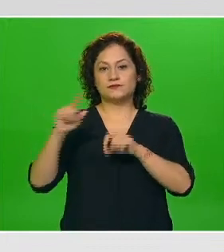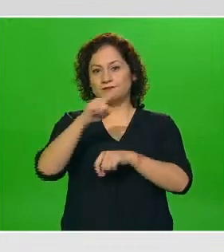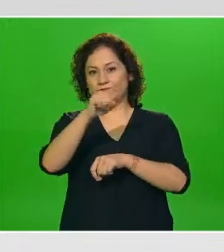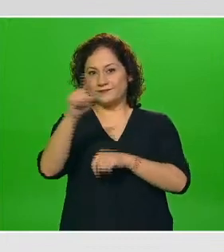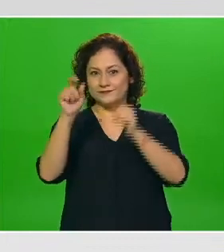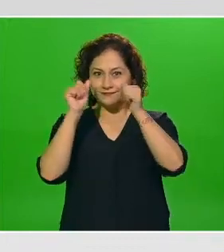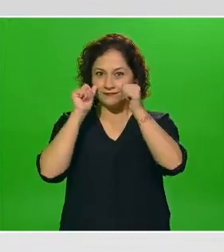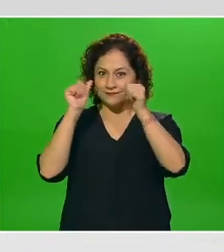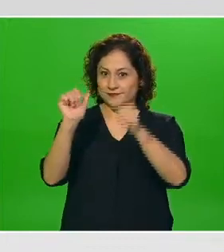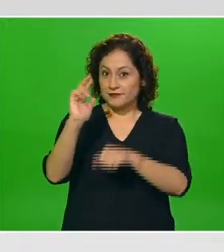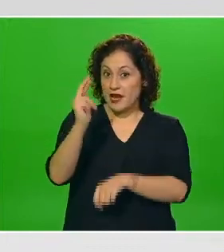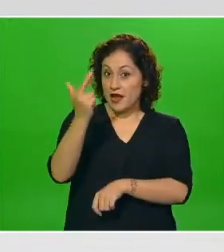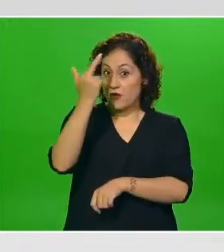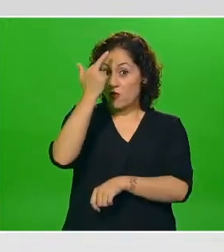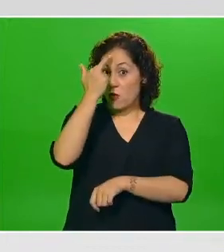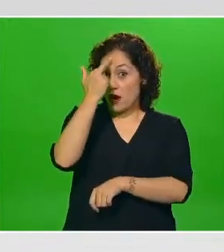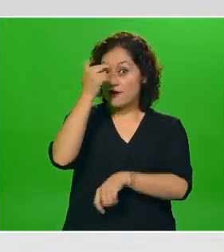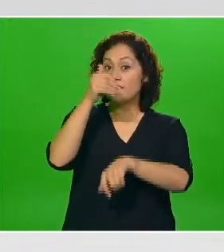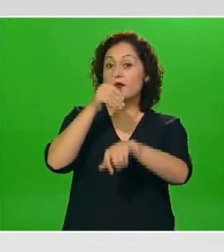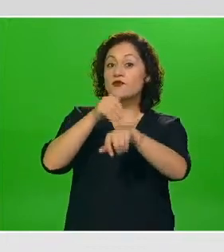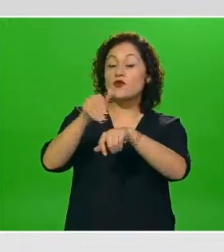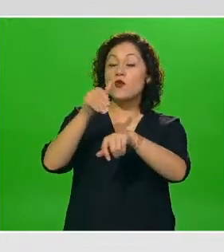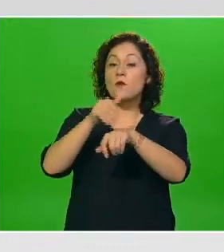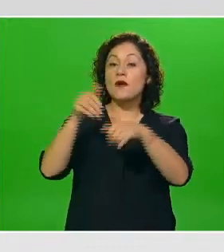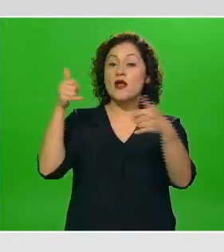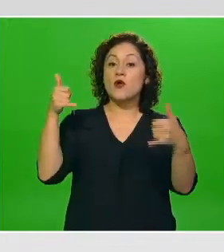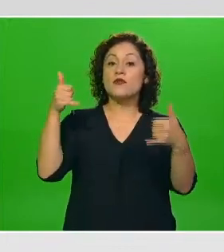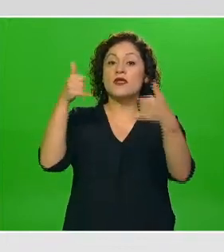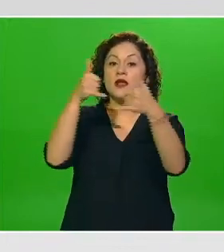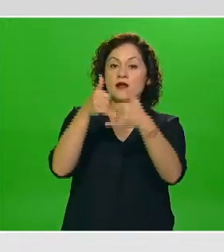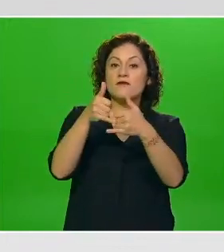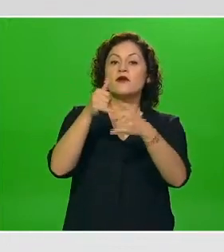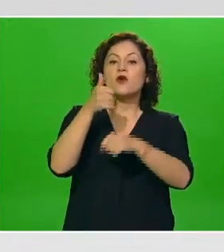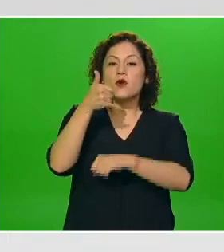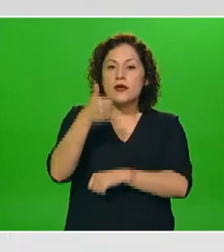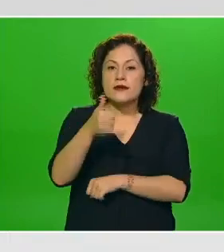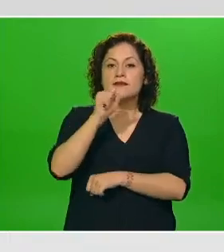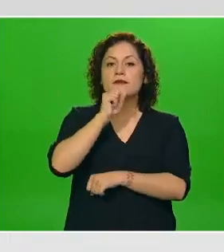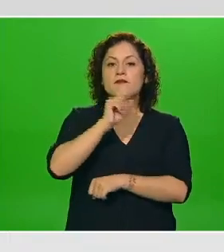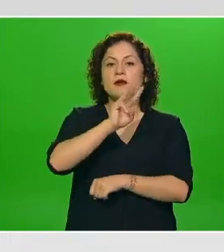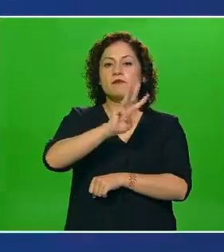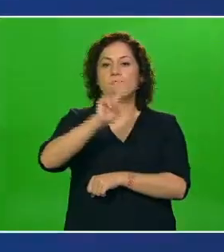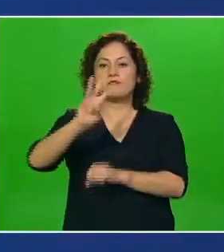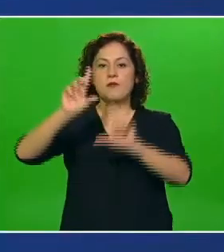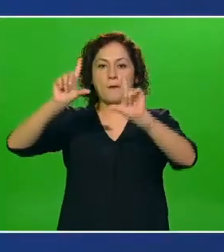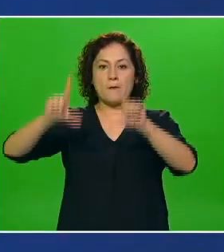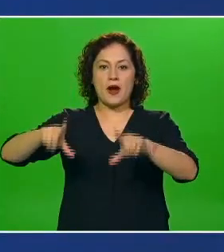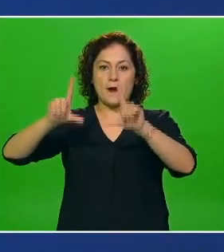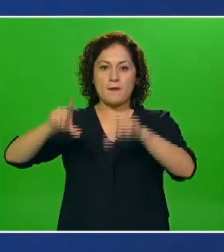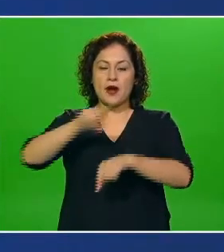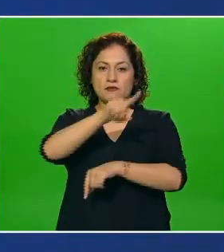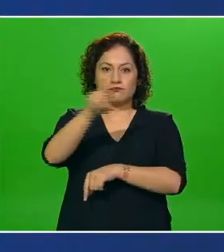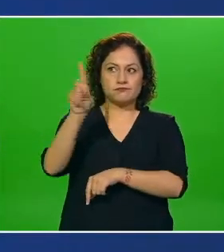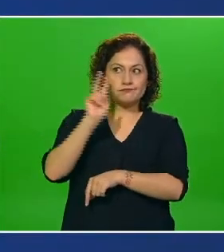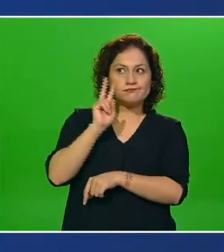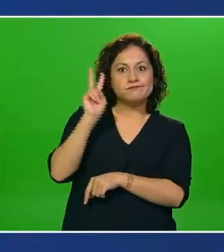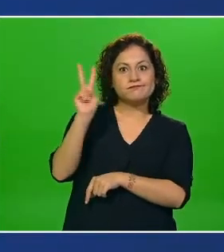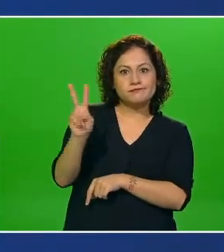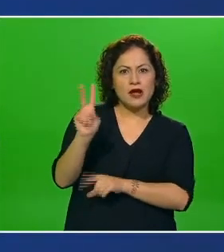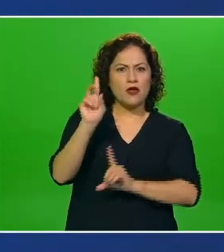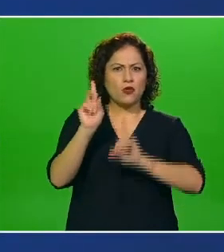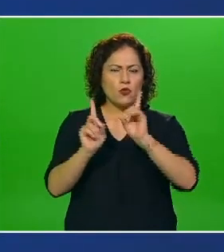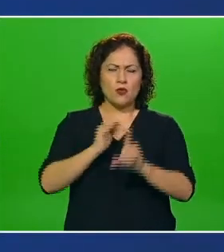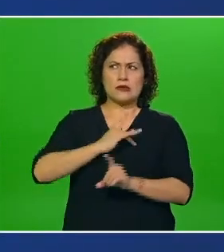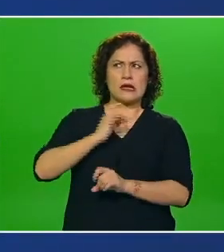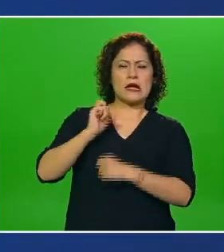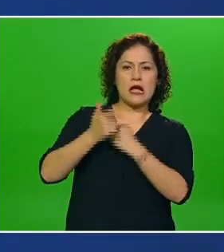el número telefónico y la página de internet oficiales que se han activado para poder contribuir a resolver cualquier